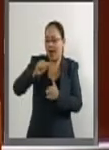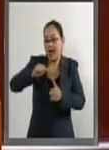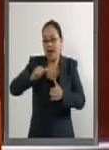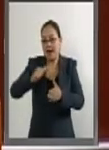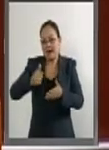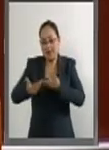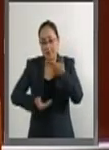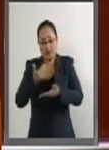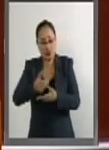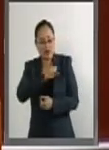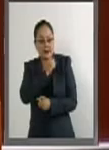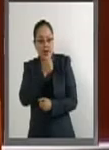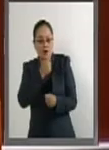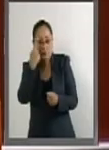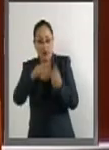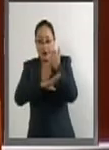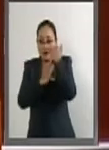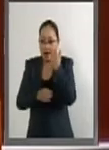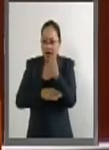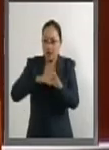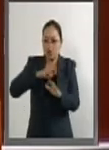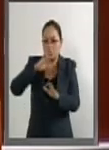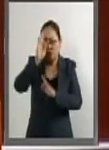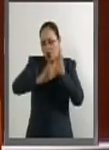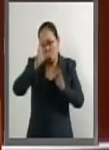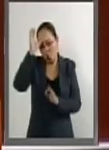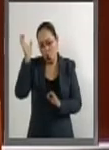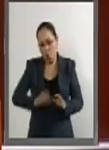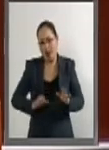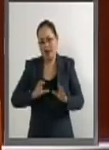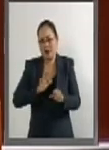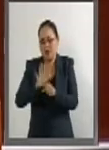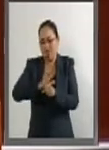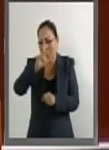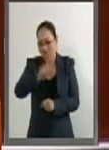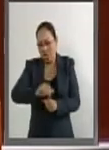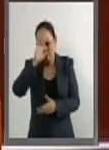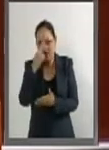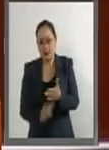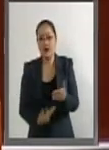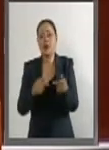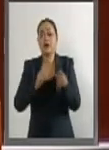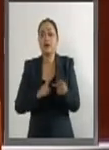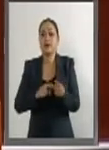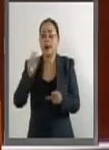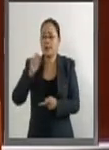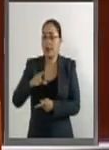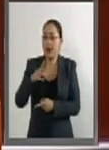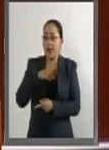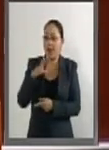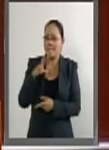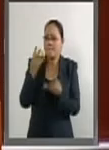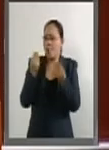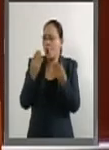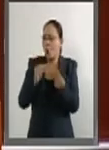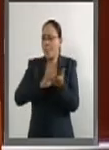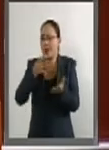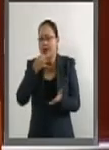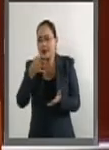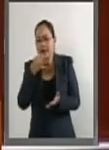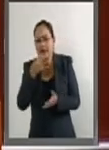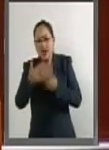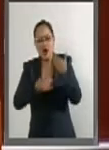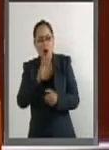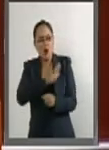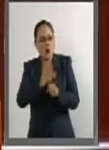salud reproductiva, tratos crueles, inhumanos o degradantes, y un abuso de medicación que menoscaba la